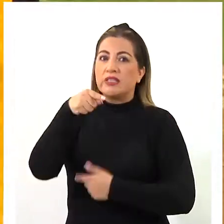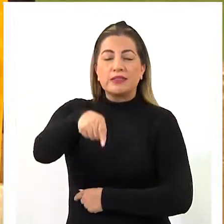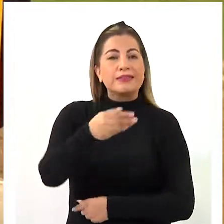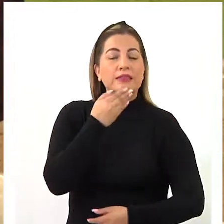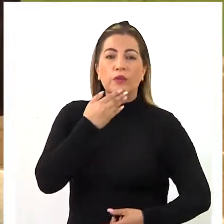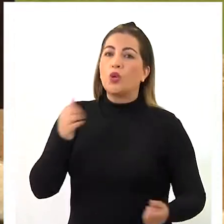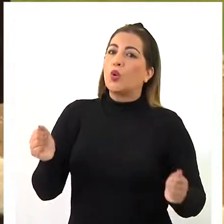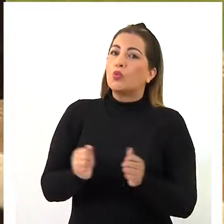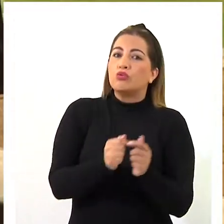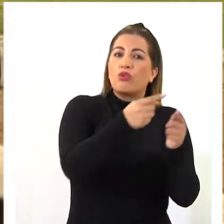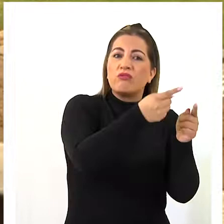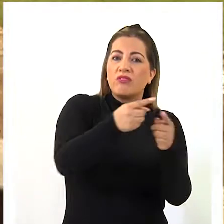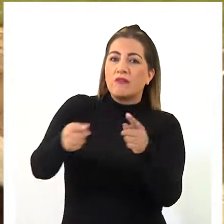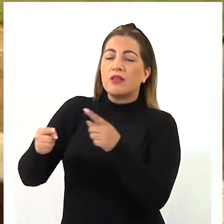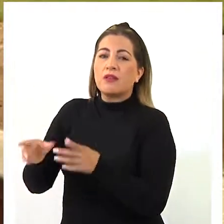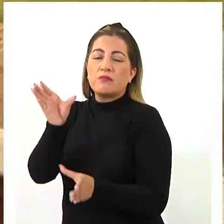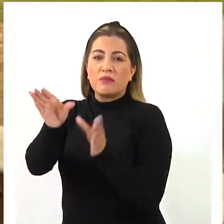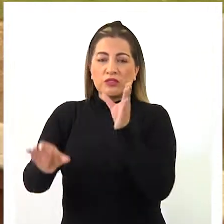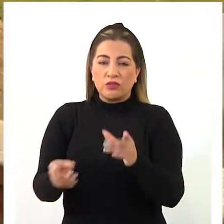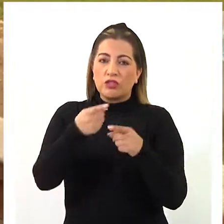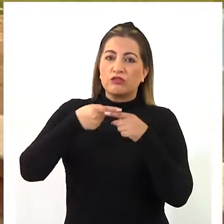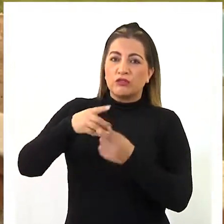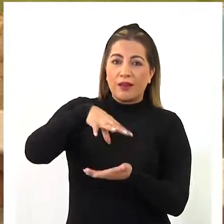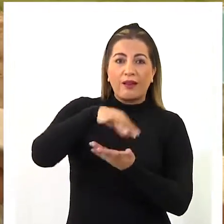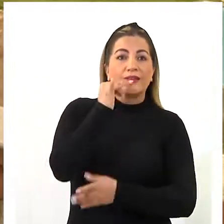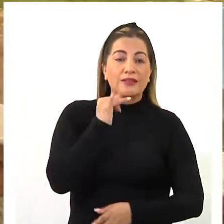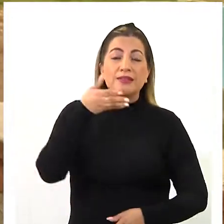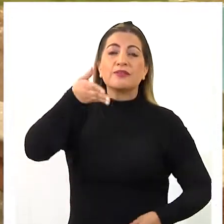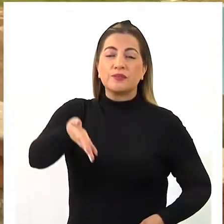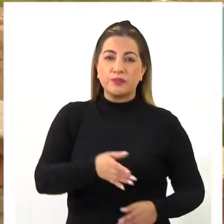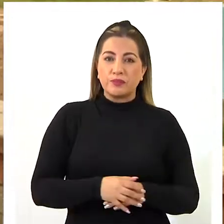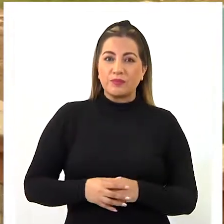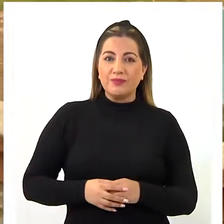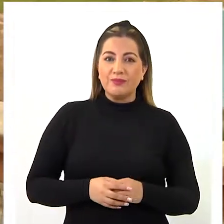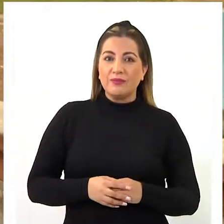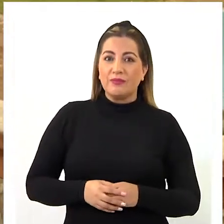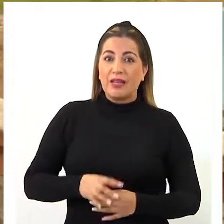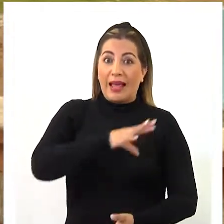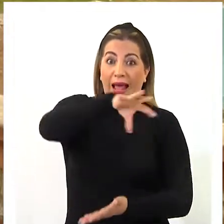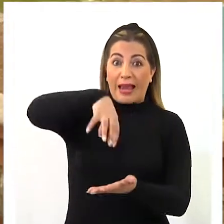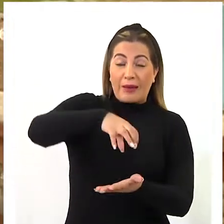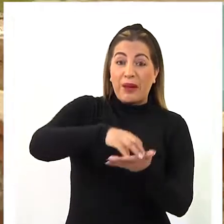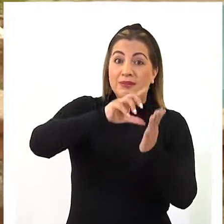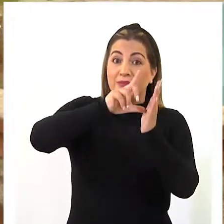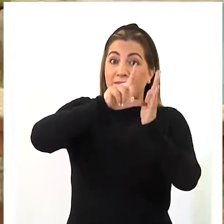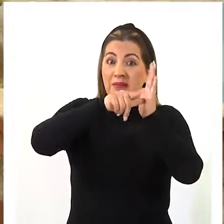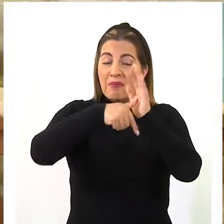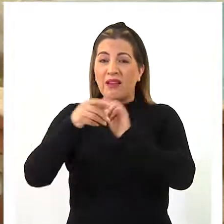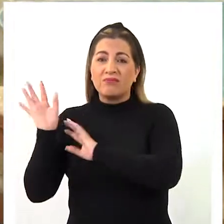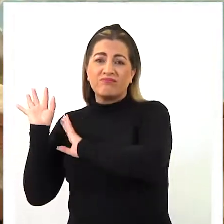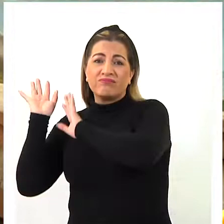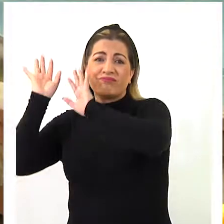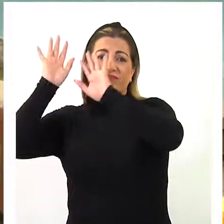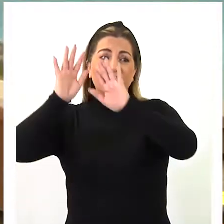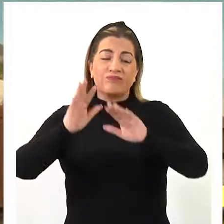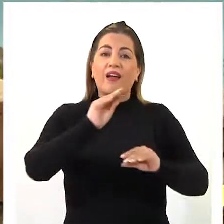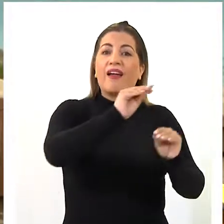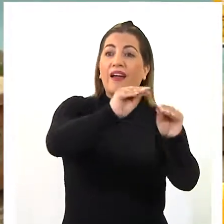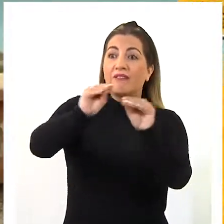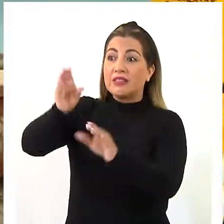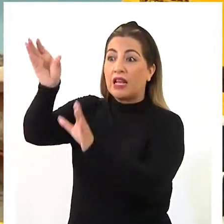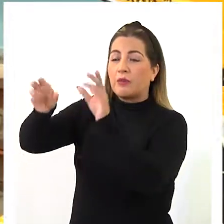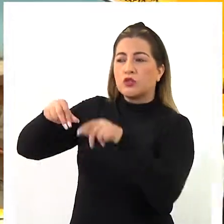junto a los distintos actores sociales de la región. Quienes llegaron a la Plaza Prat realizaron un llamado a quienes